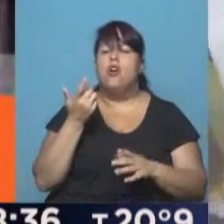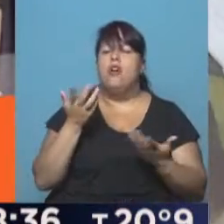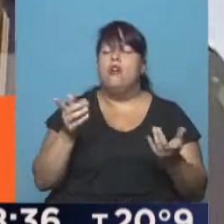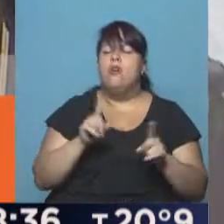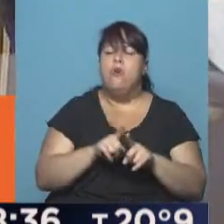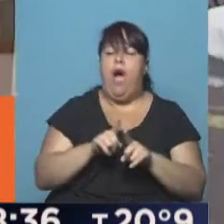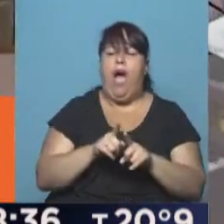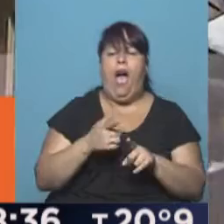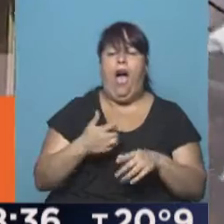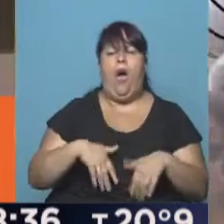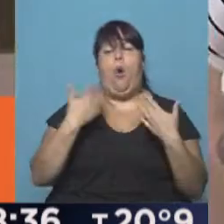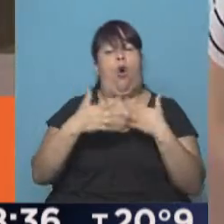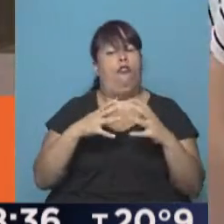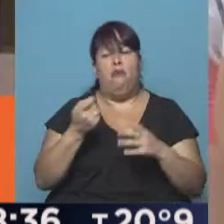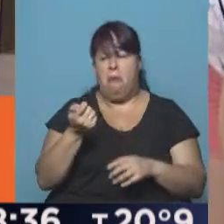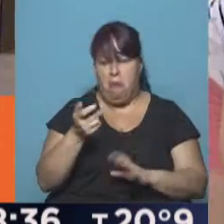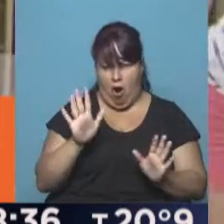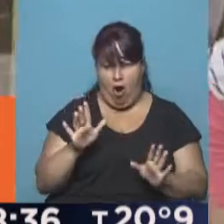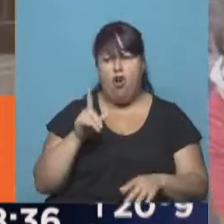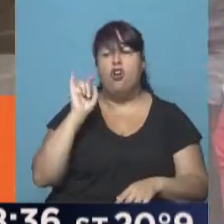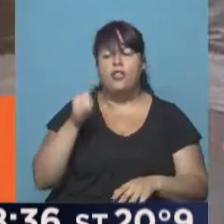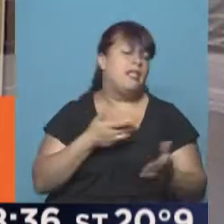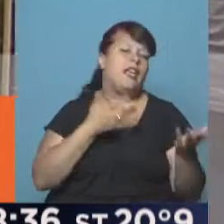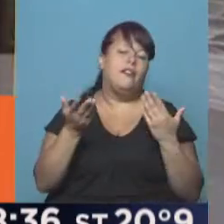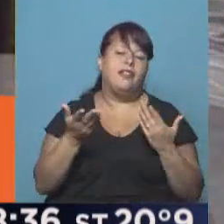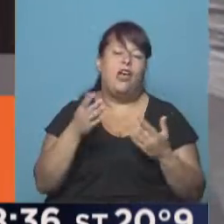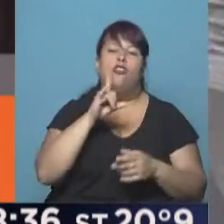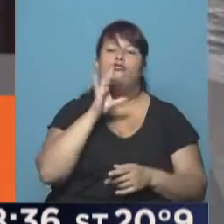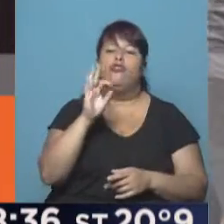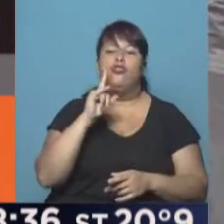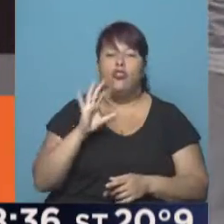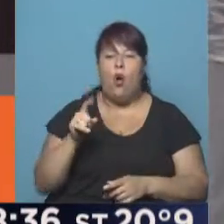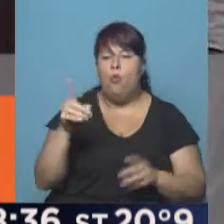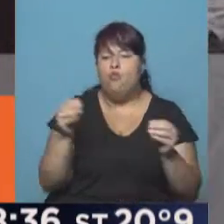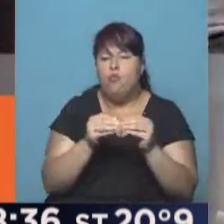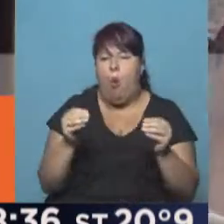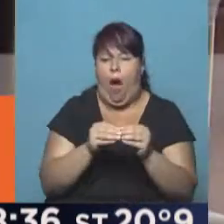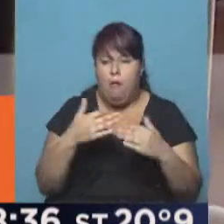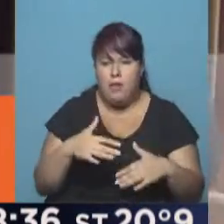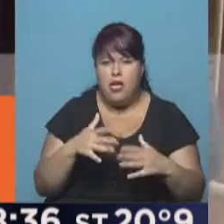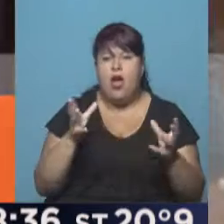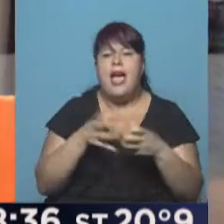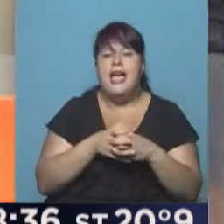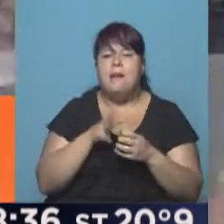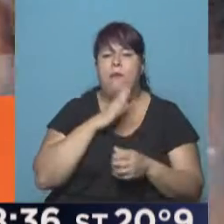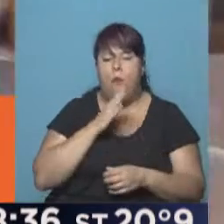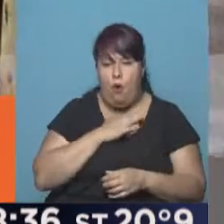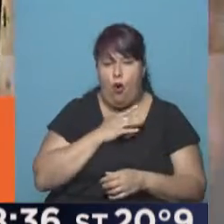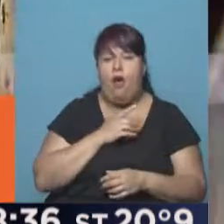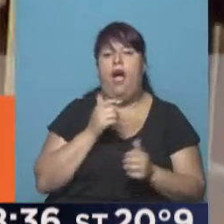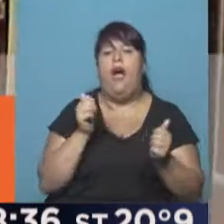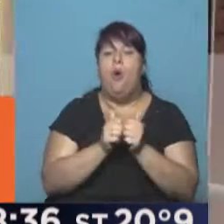muchos jugadores de fútbol, se sabe que está invitado Tobio, que es su gran amigo en el plantel de Boca, con quien